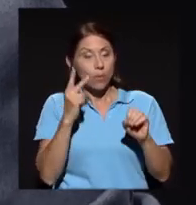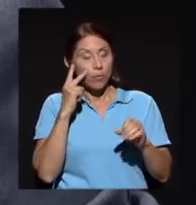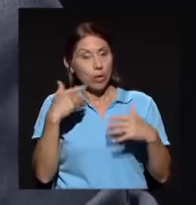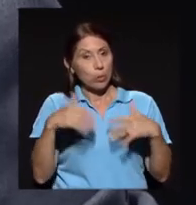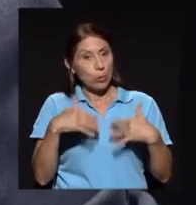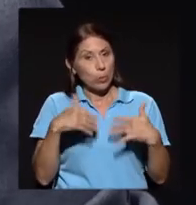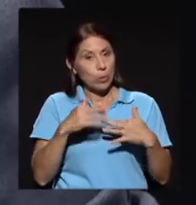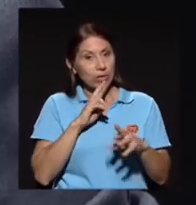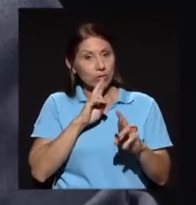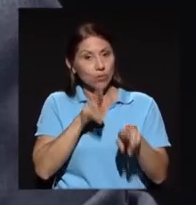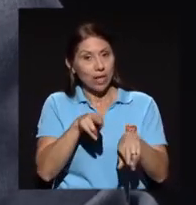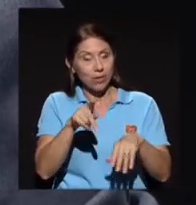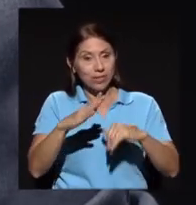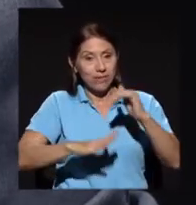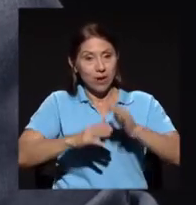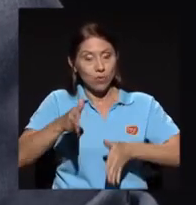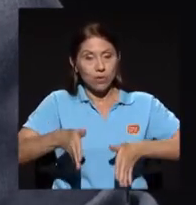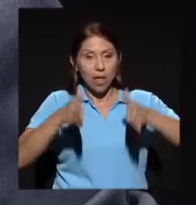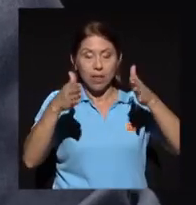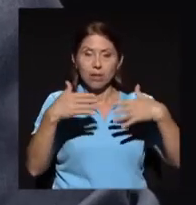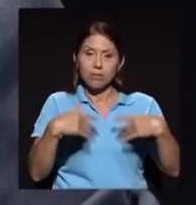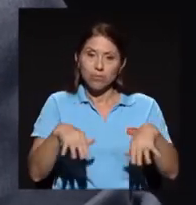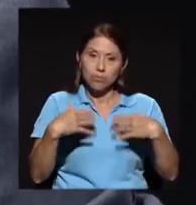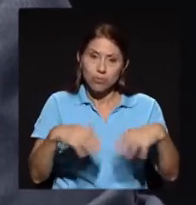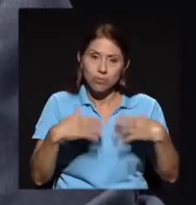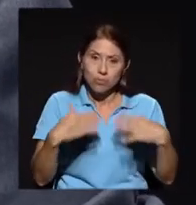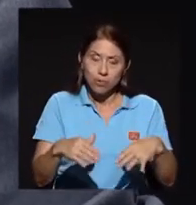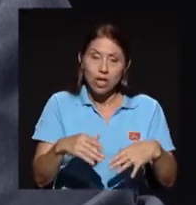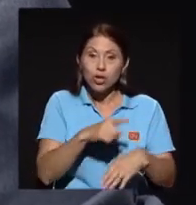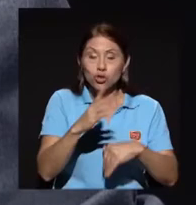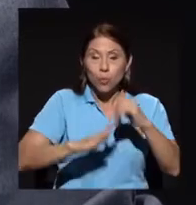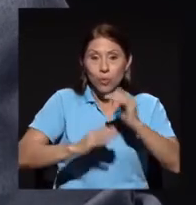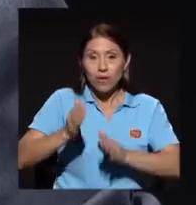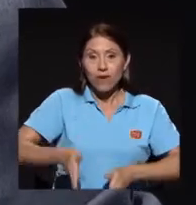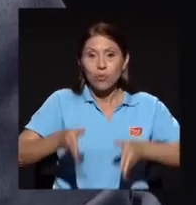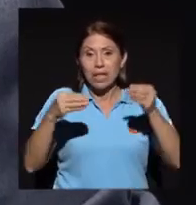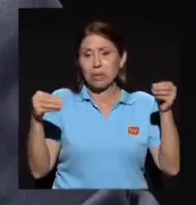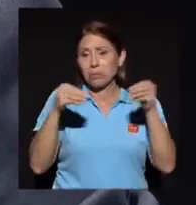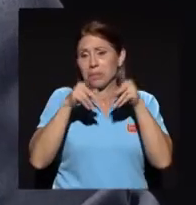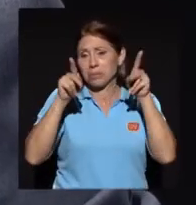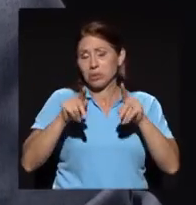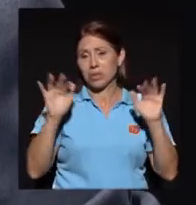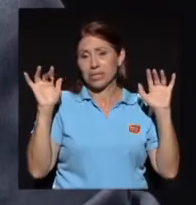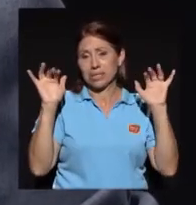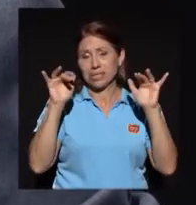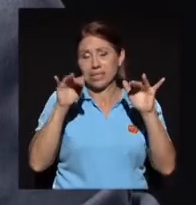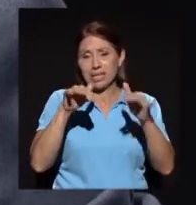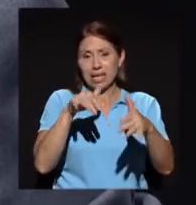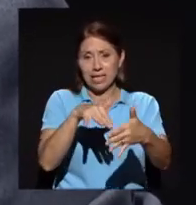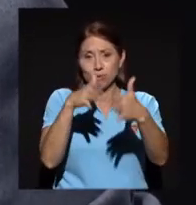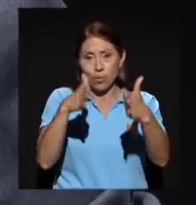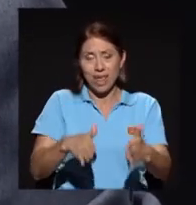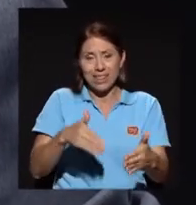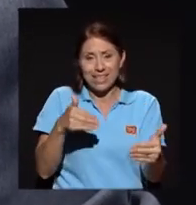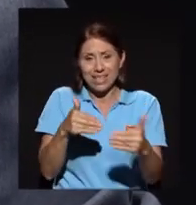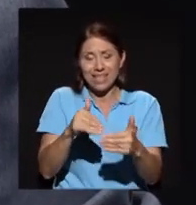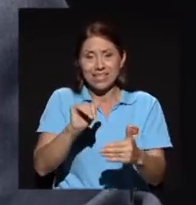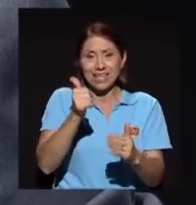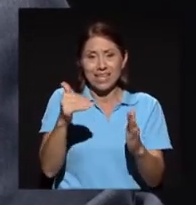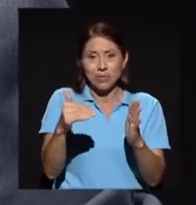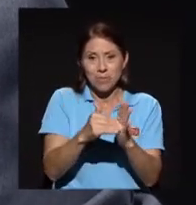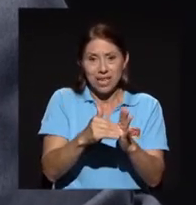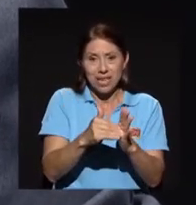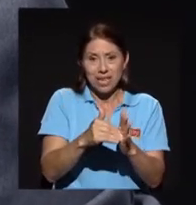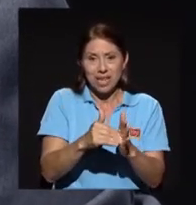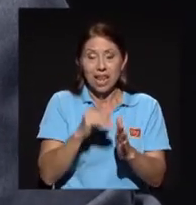Hoy día somos la facultad más poblada de la Universidad de Costa Rica, cerca de 10.000 estudiantes, 1.000